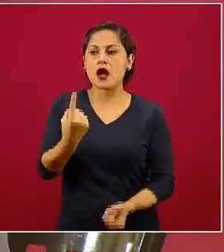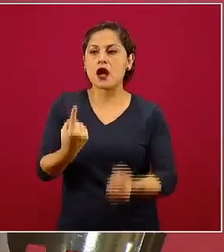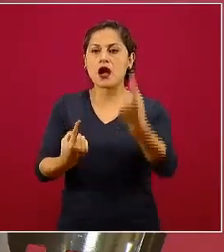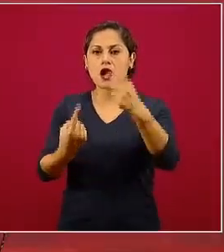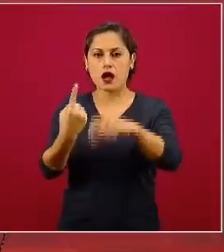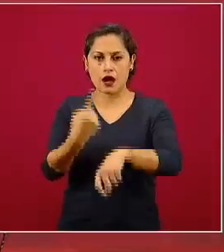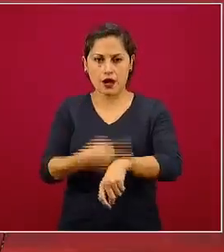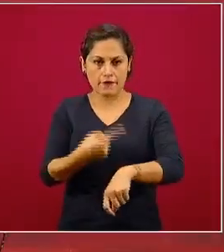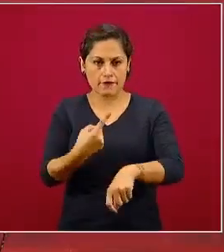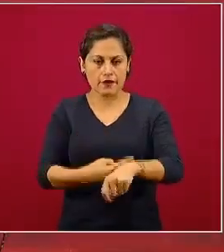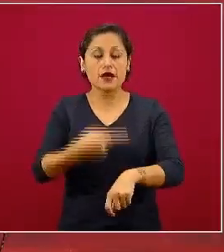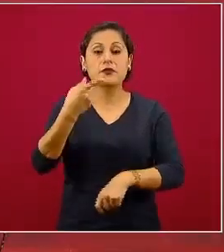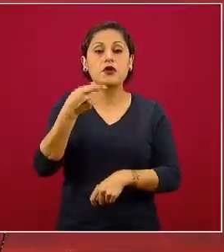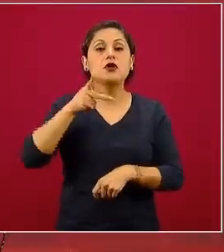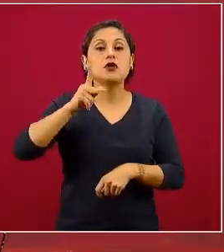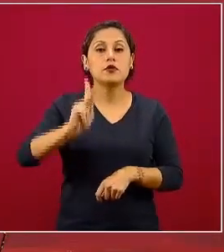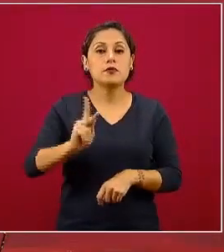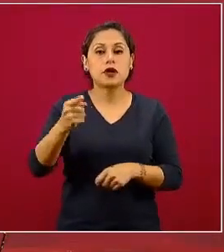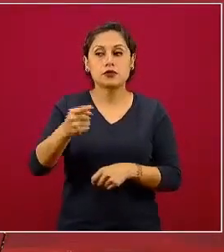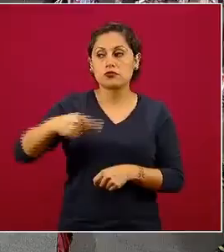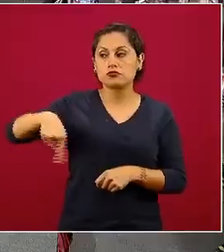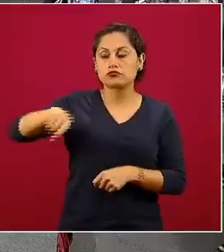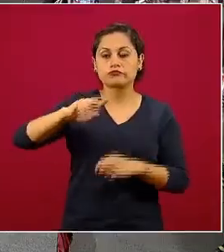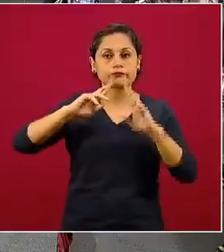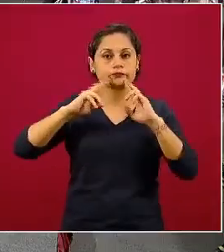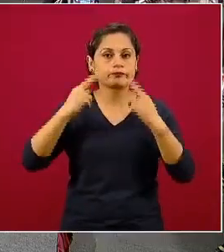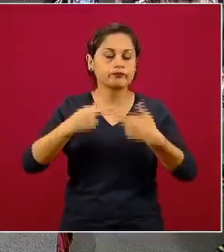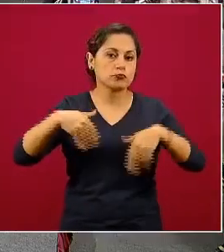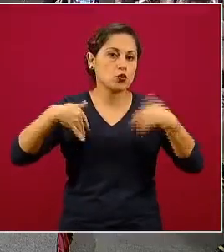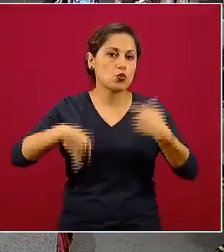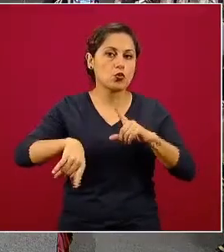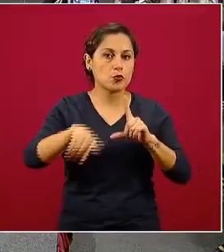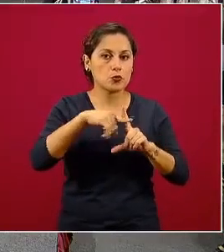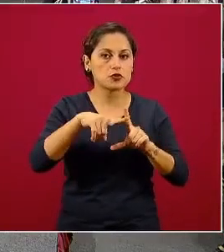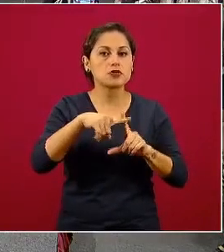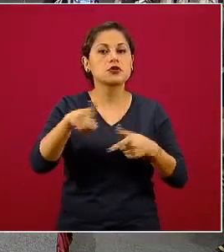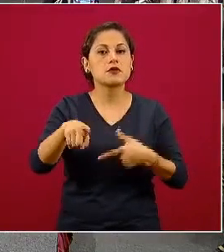tan positiva se ha logrado contener en todo momento los brotes.